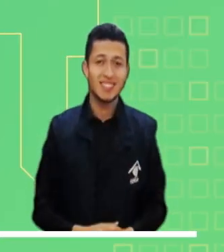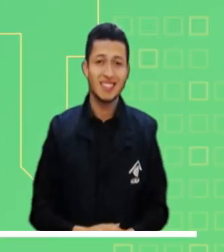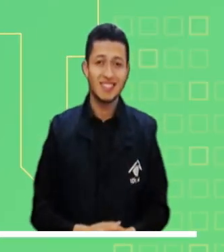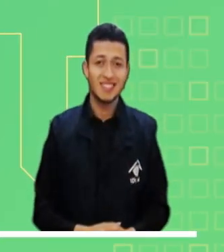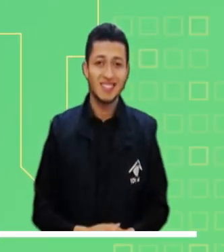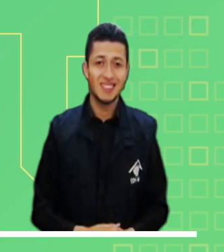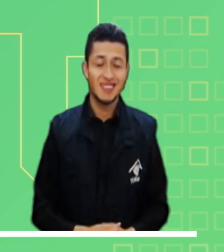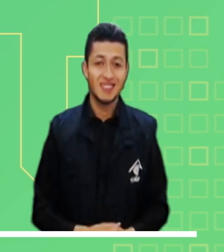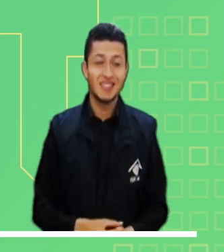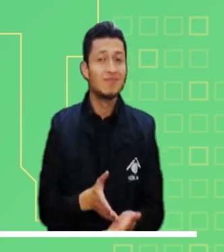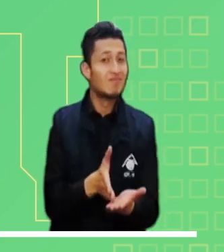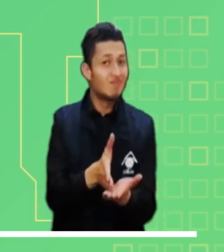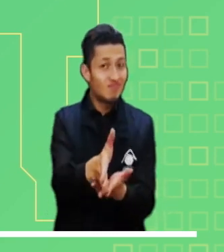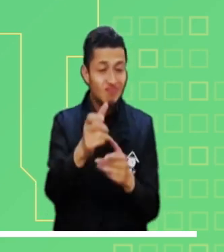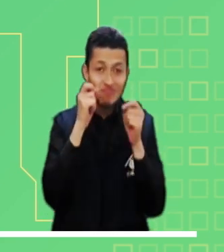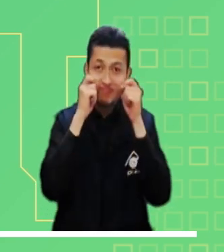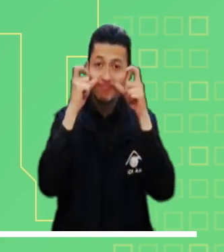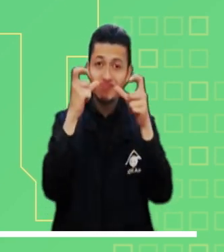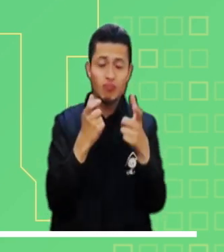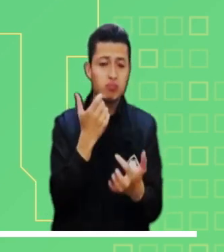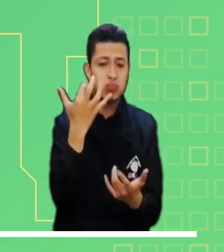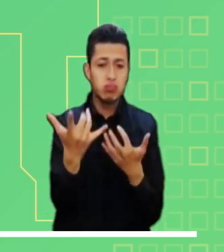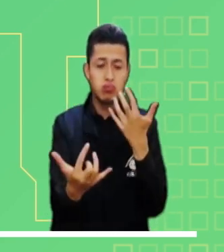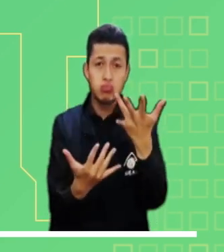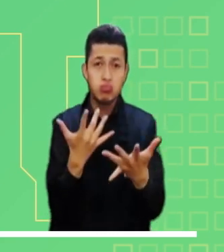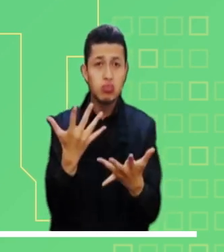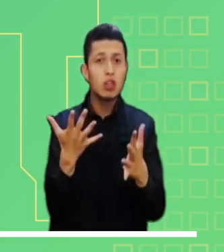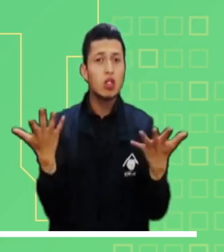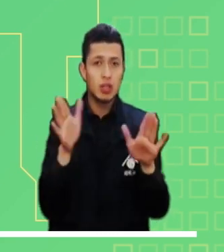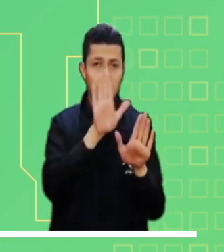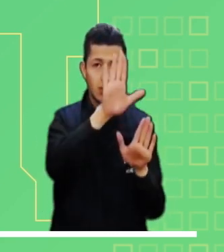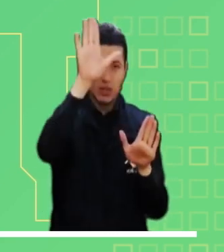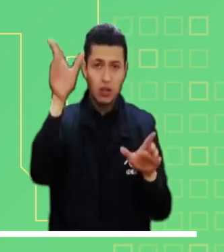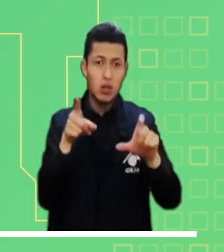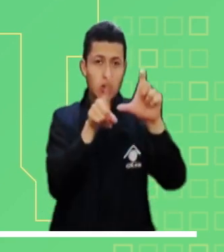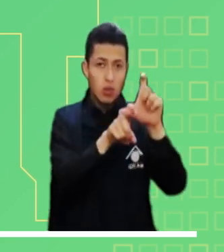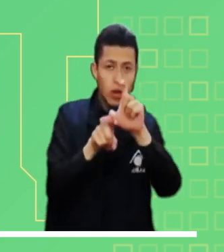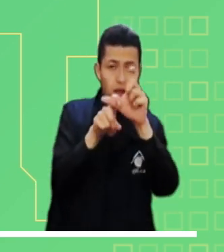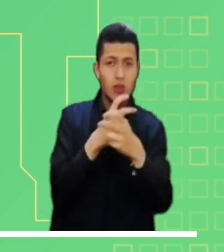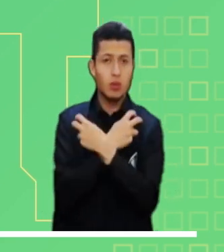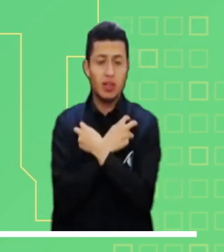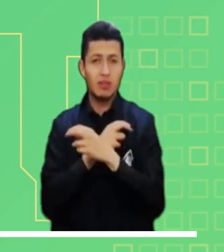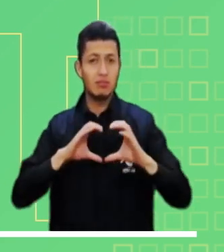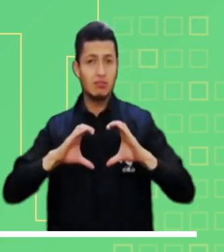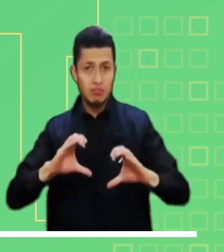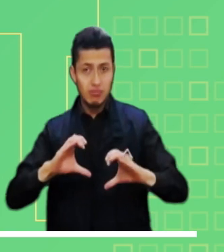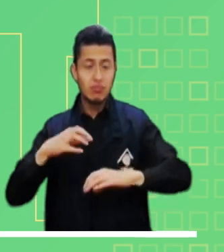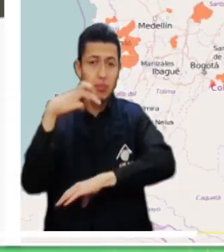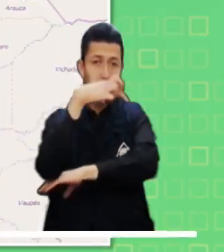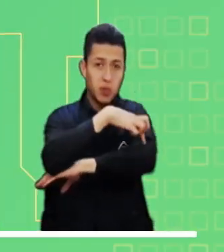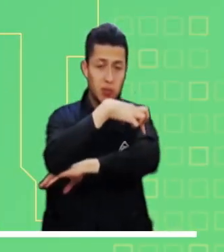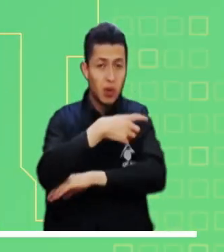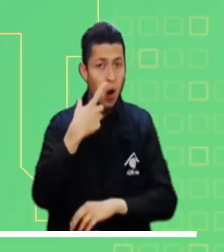Continúan en alerta por incendios forestales en los departamentos de La Guajira, Huila, Caquetá y Putumayo.